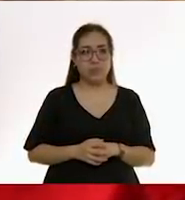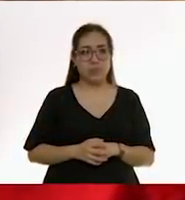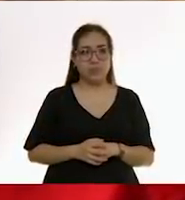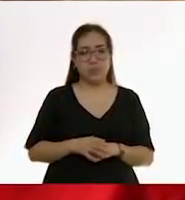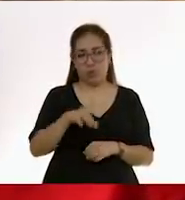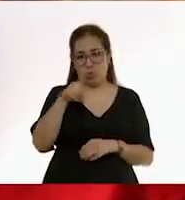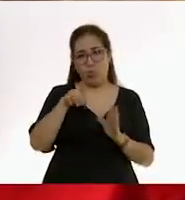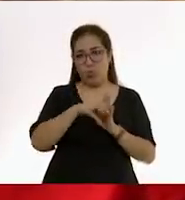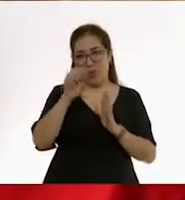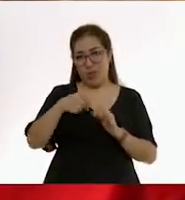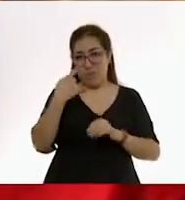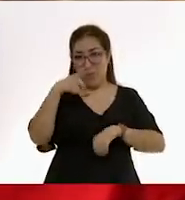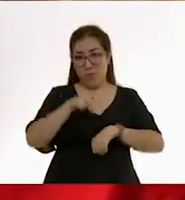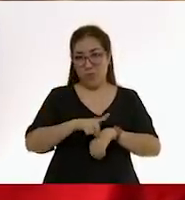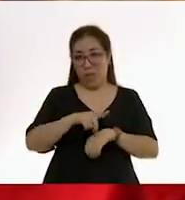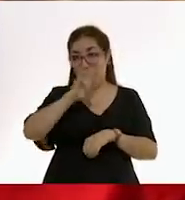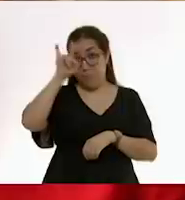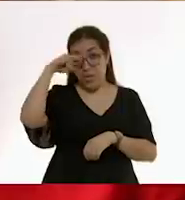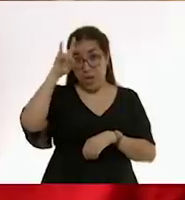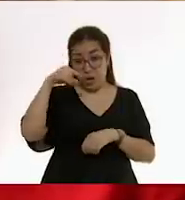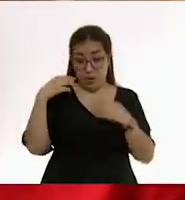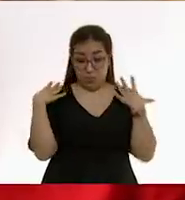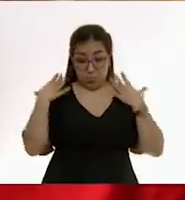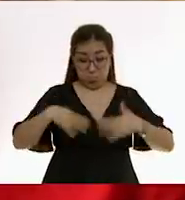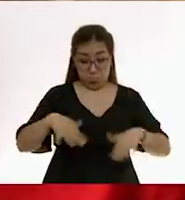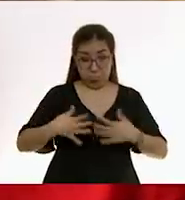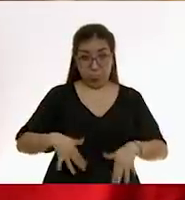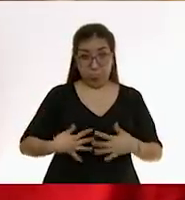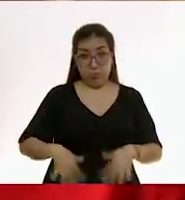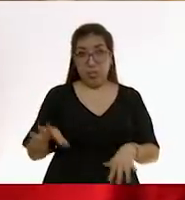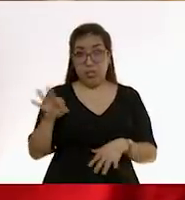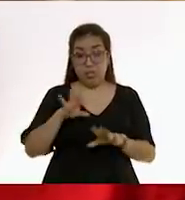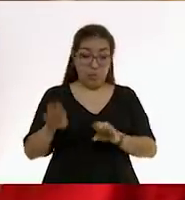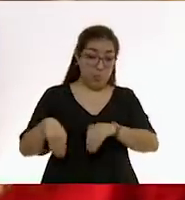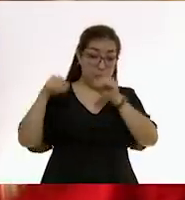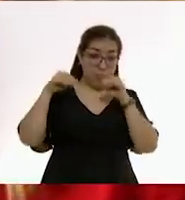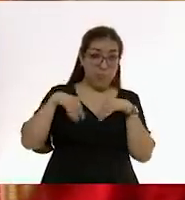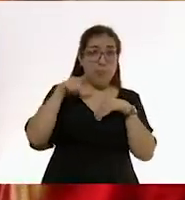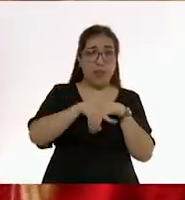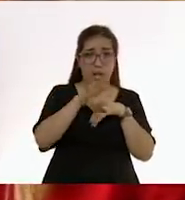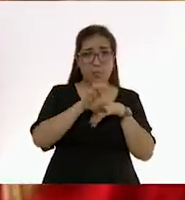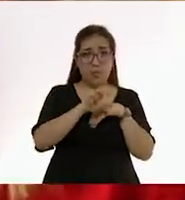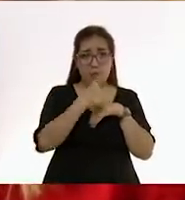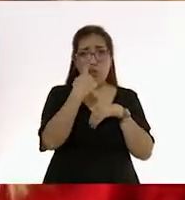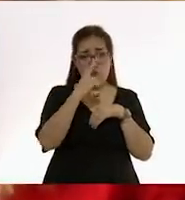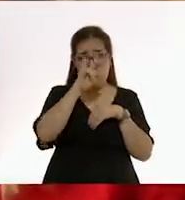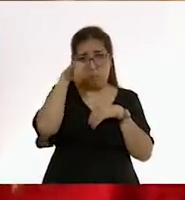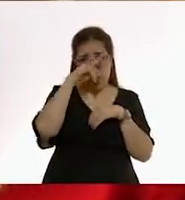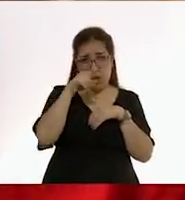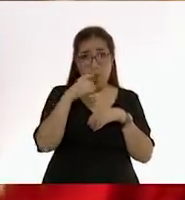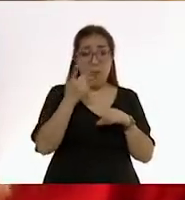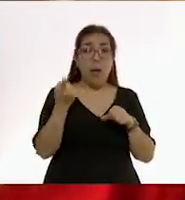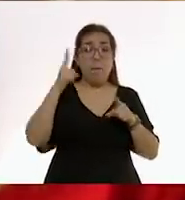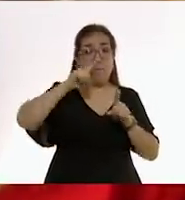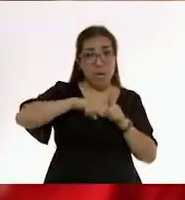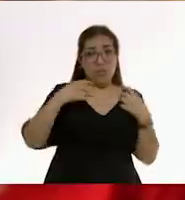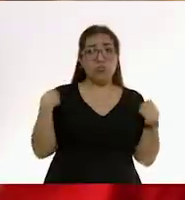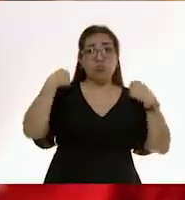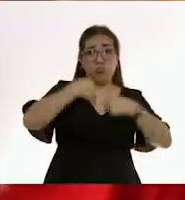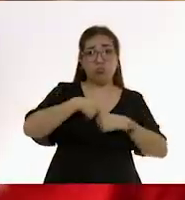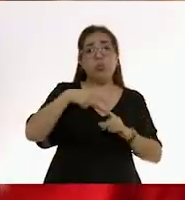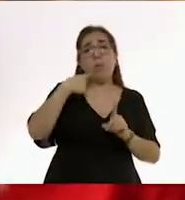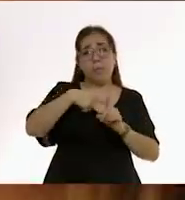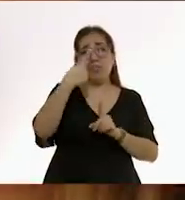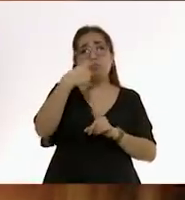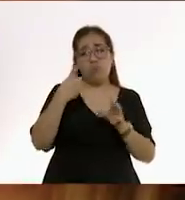Si tú, por ejemplo, entonces tienes una pijama y a lo mejor una cobija, al bebé le puedes poner una pijama, un suéter y una cobija. Y con eso es